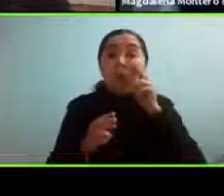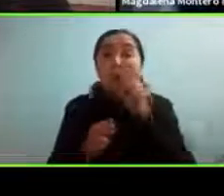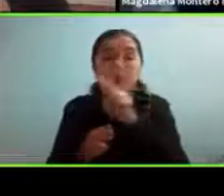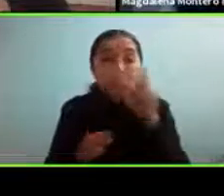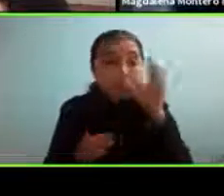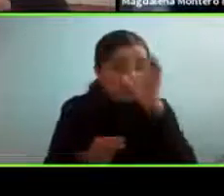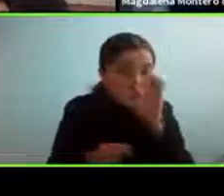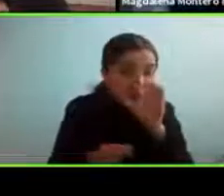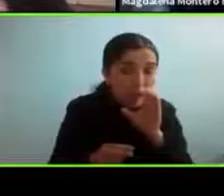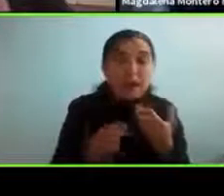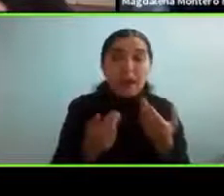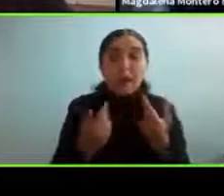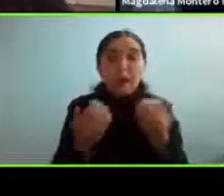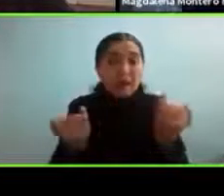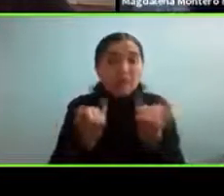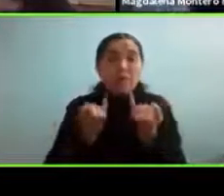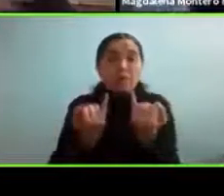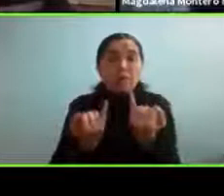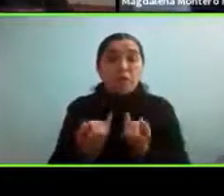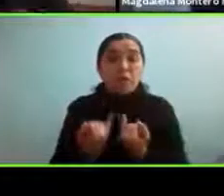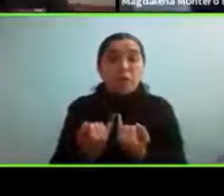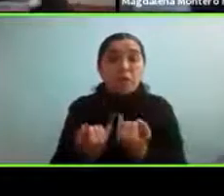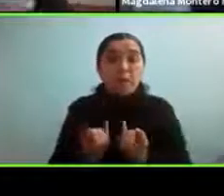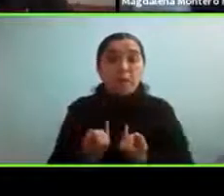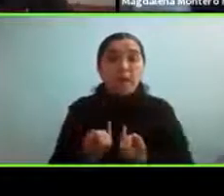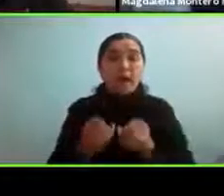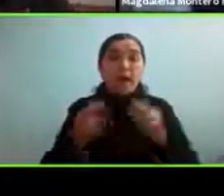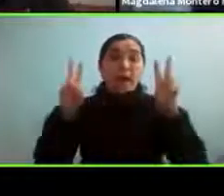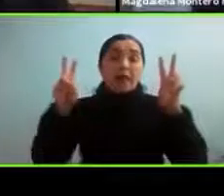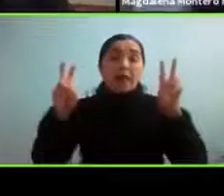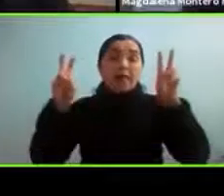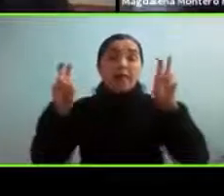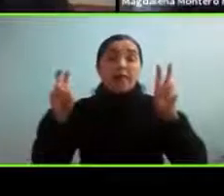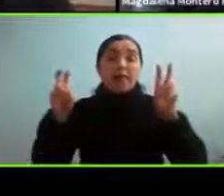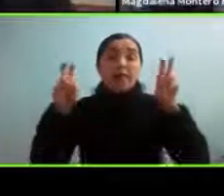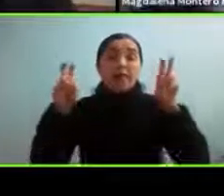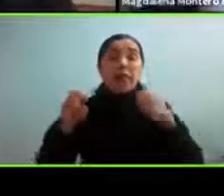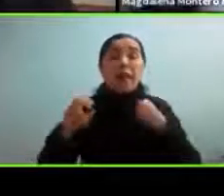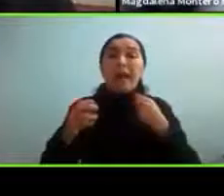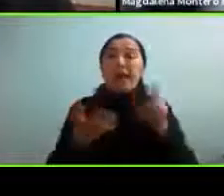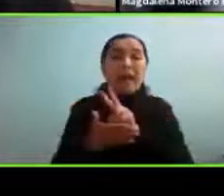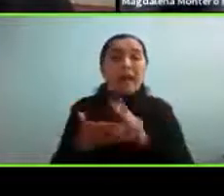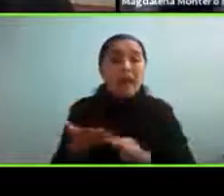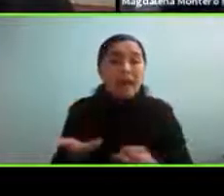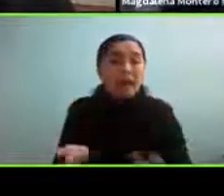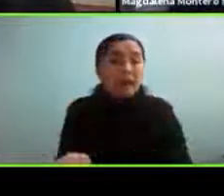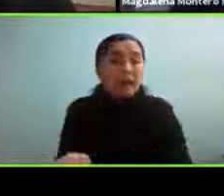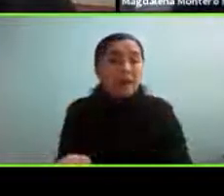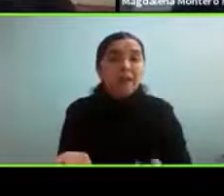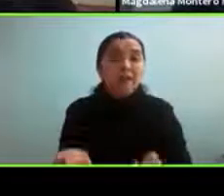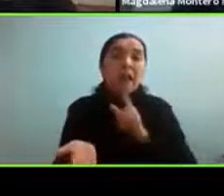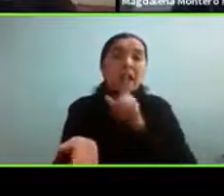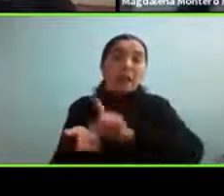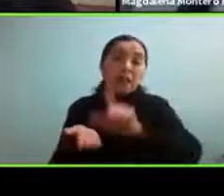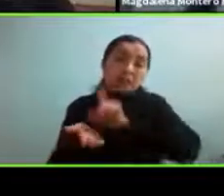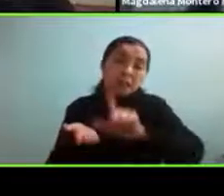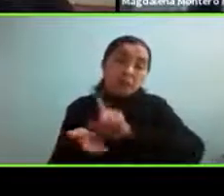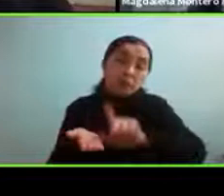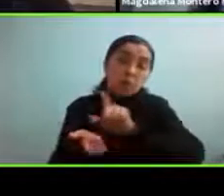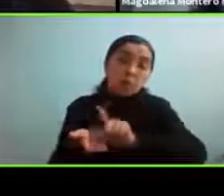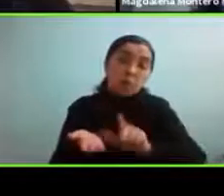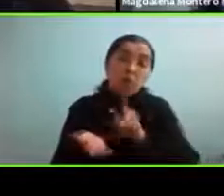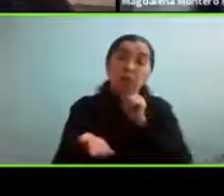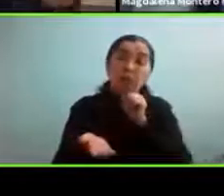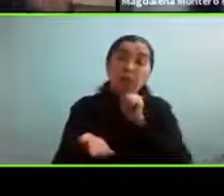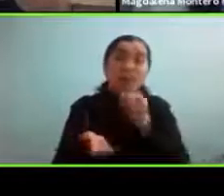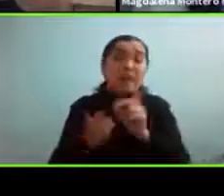para informarnos un poco más sobre autismo hay varias personas que nos preguntan qué leer literatura no sé si ustedes tienen alguna